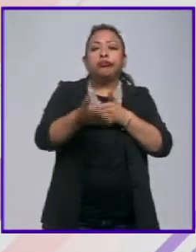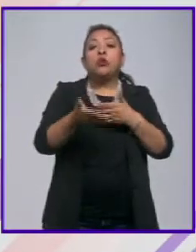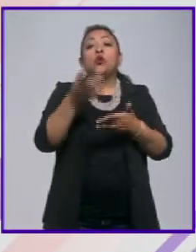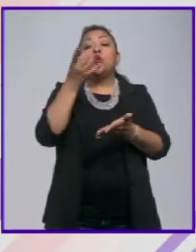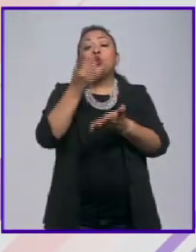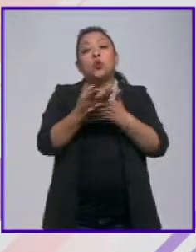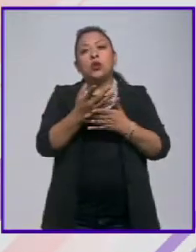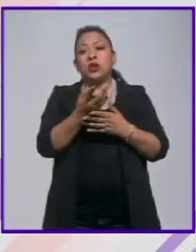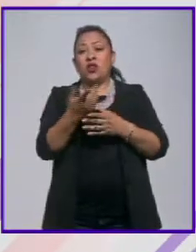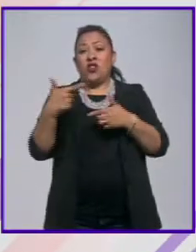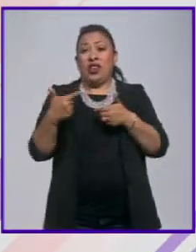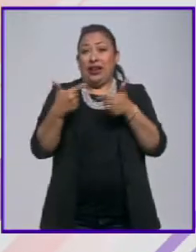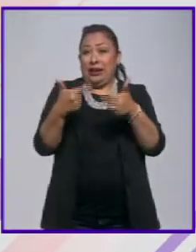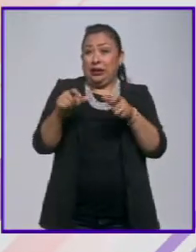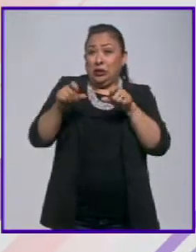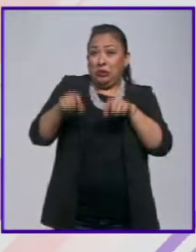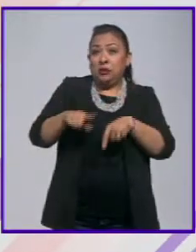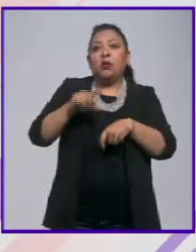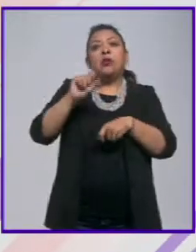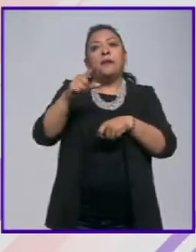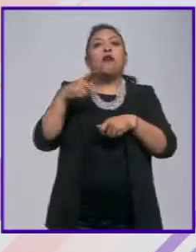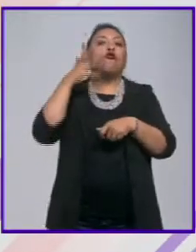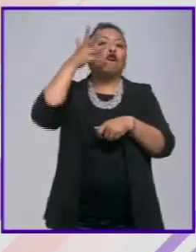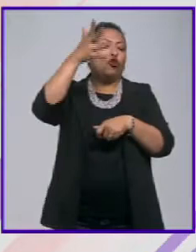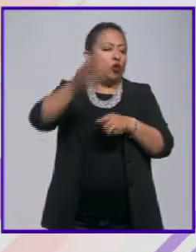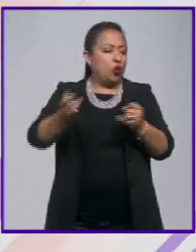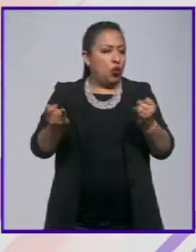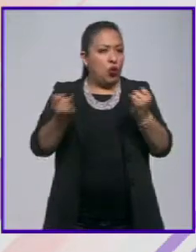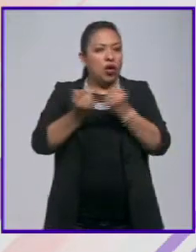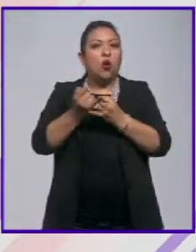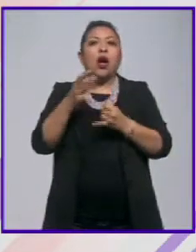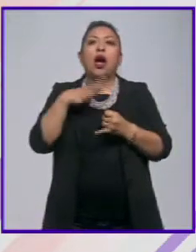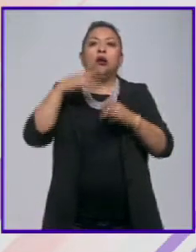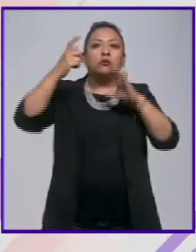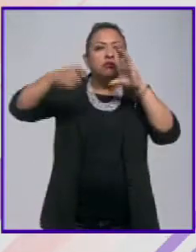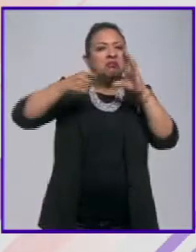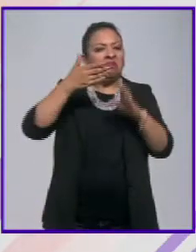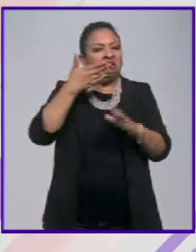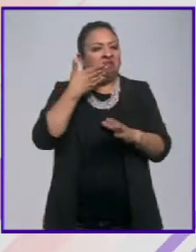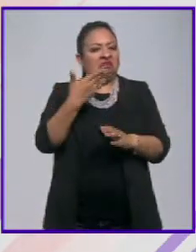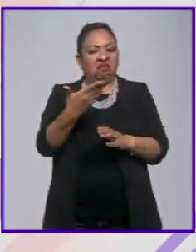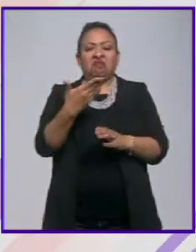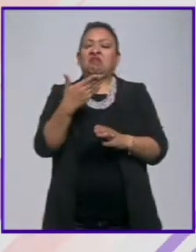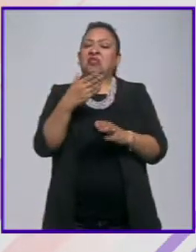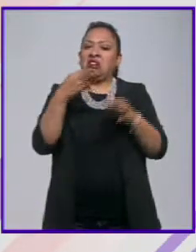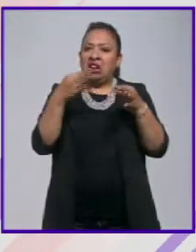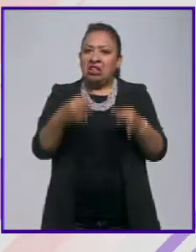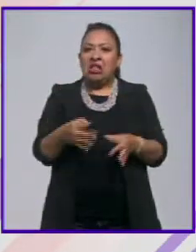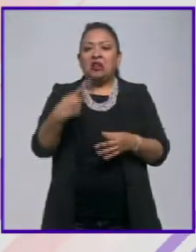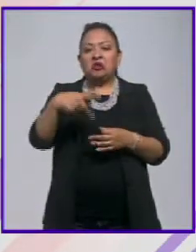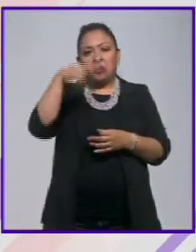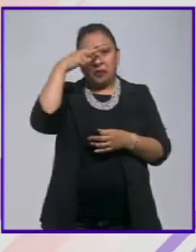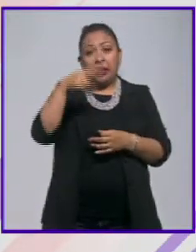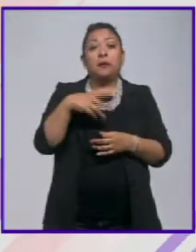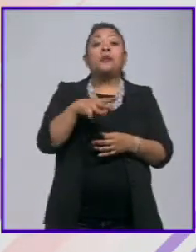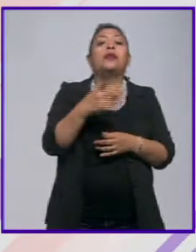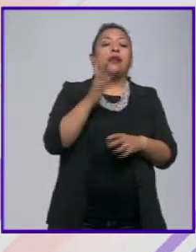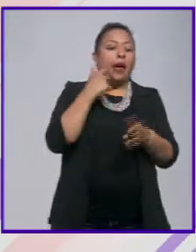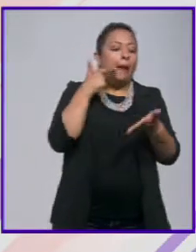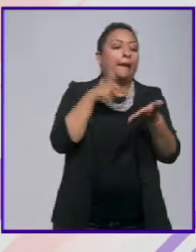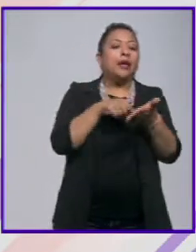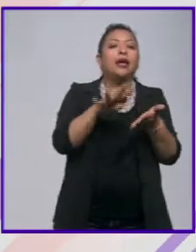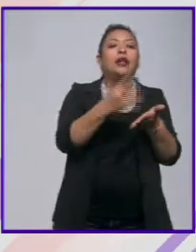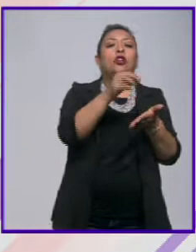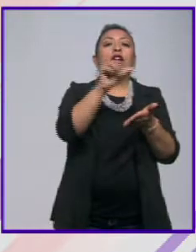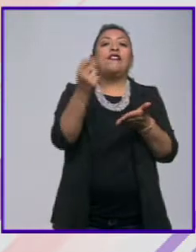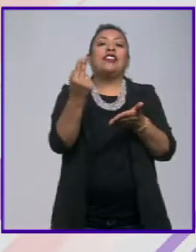no solo de esa generación, sino de las futuras que vienen haciendo cine, muy buen cine en México. 14 al 25 de mayo, ya acabo de ver aquí,